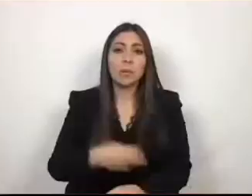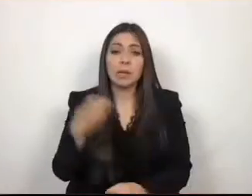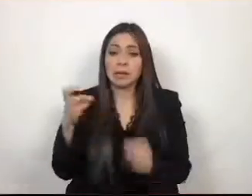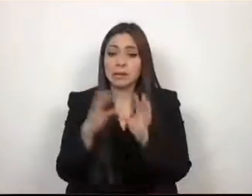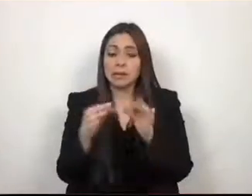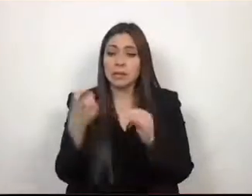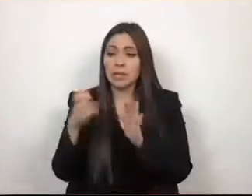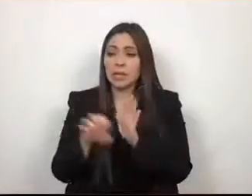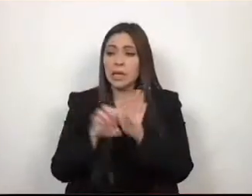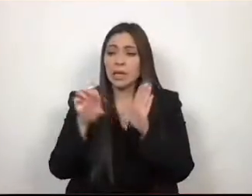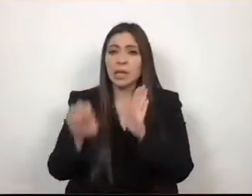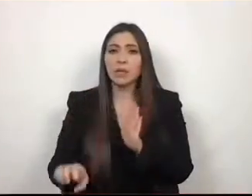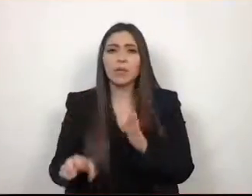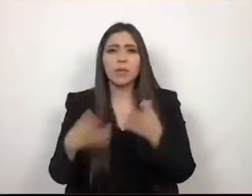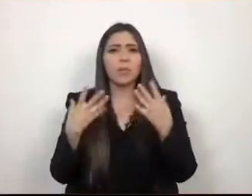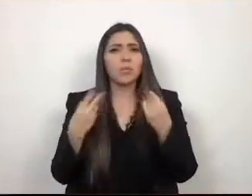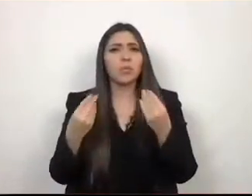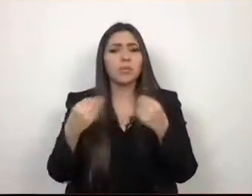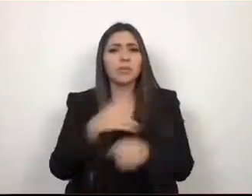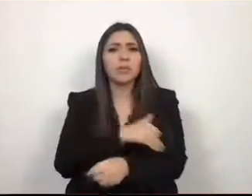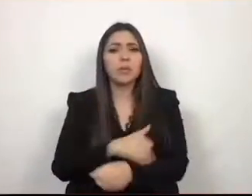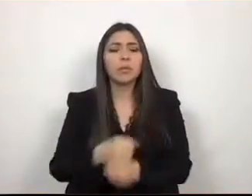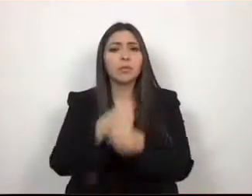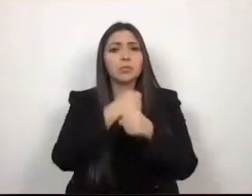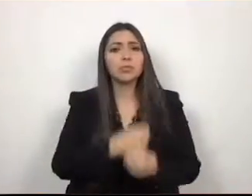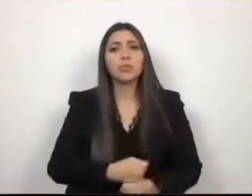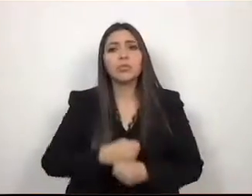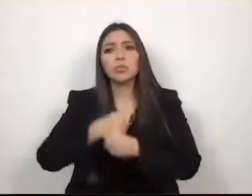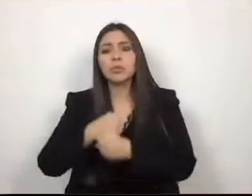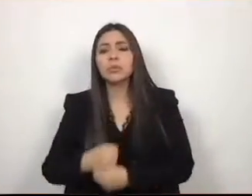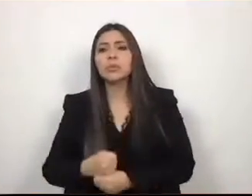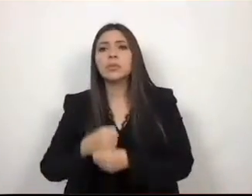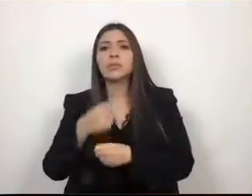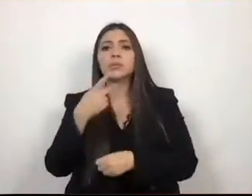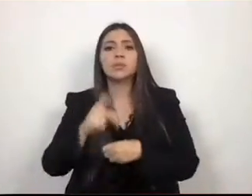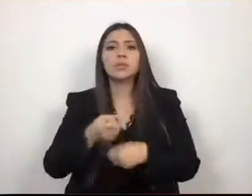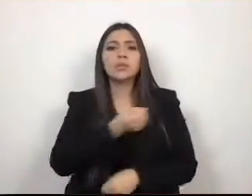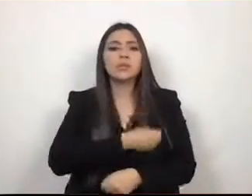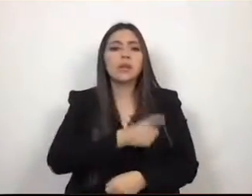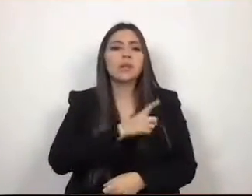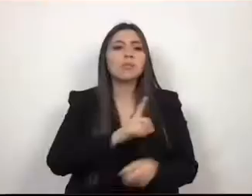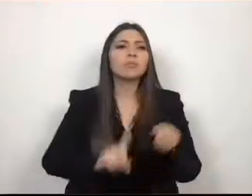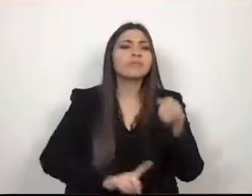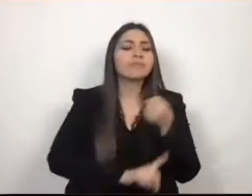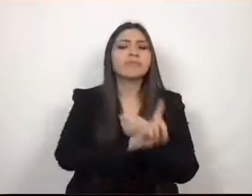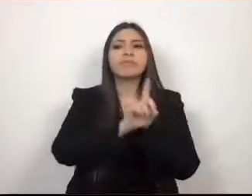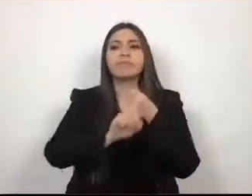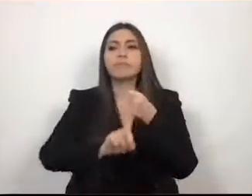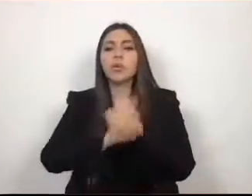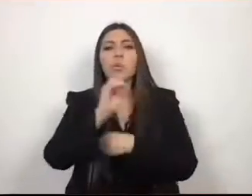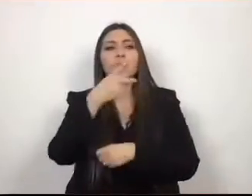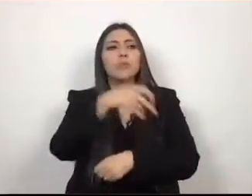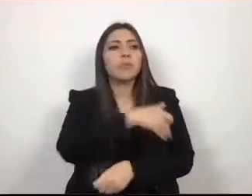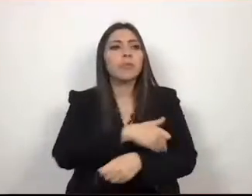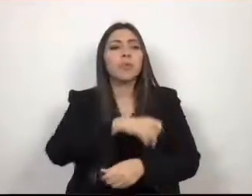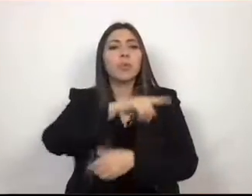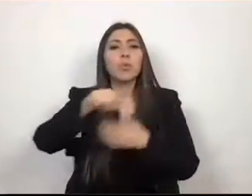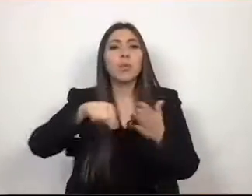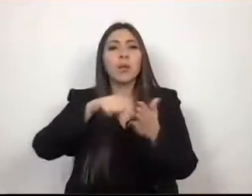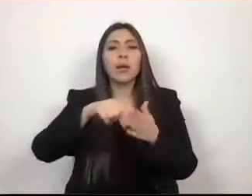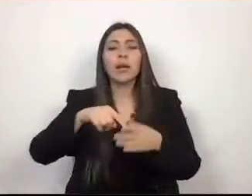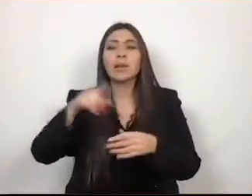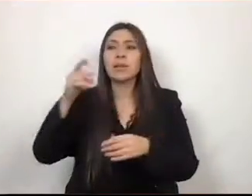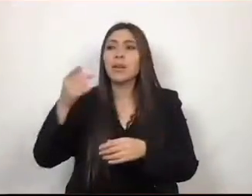padecen infinidad de familias, que se beben armadas su salud de sus familias y que viven en lugares alejados de